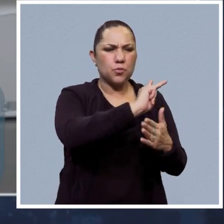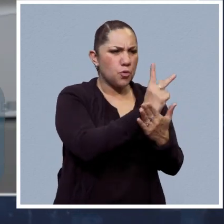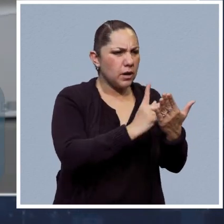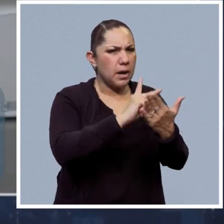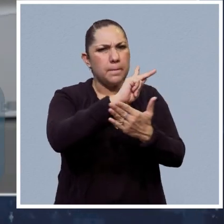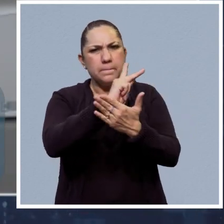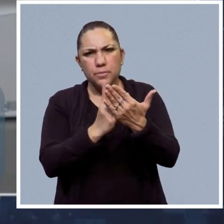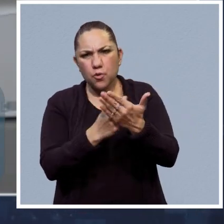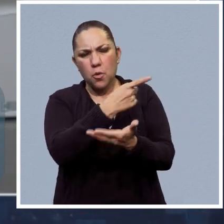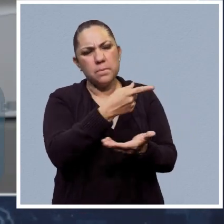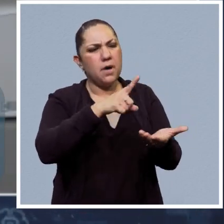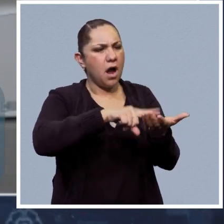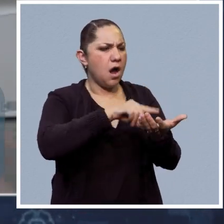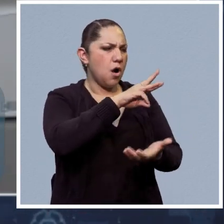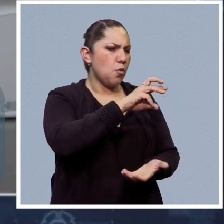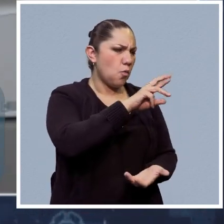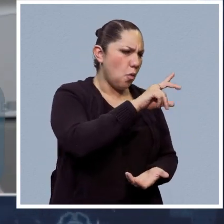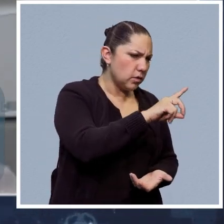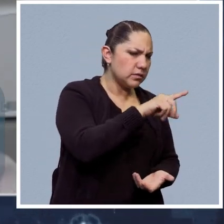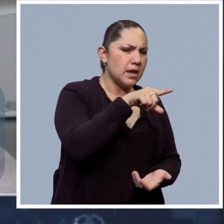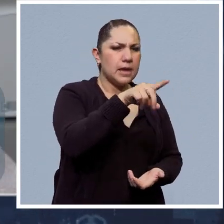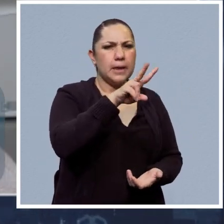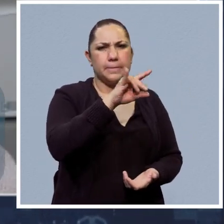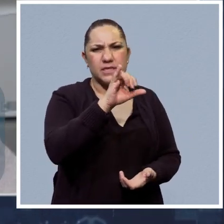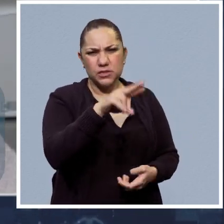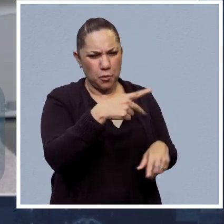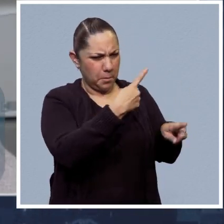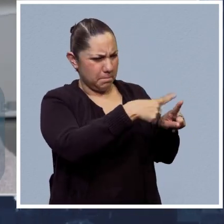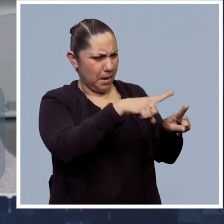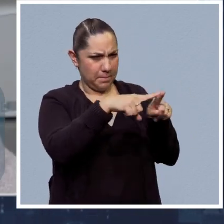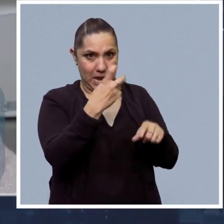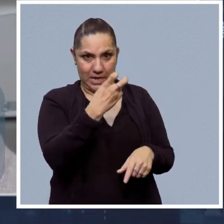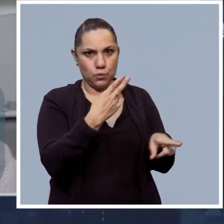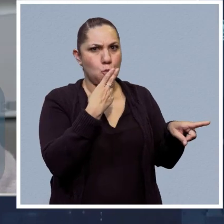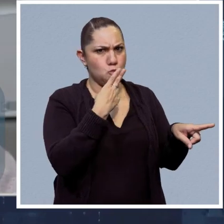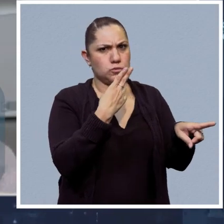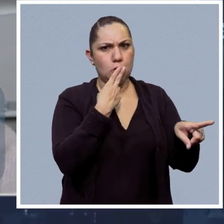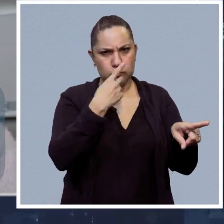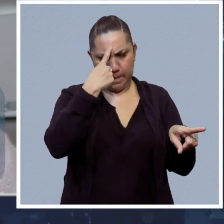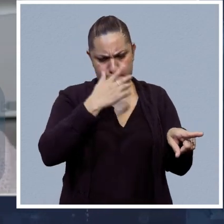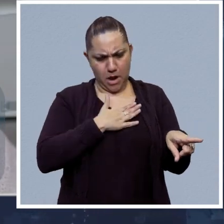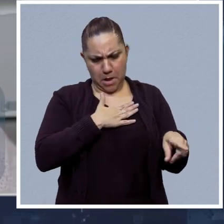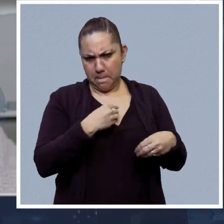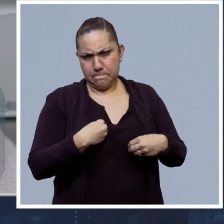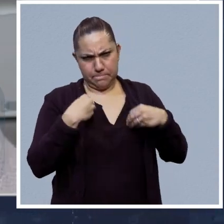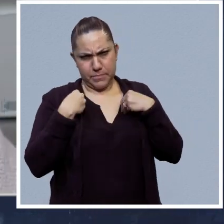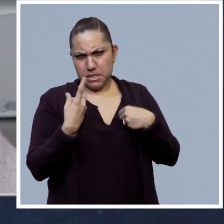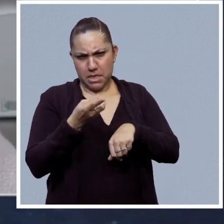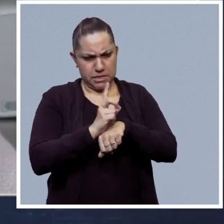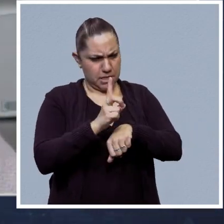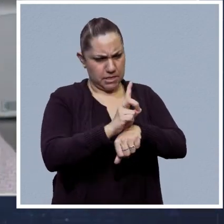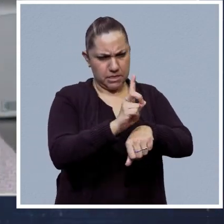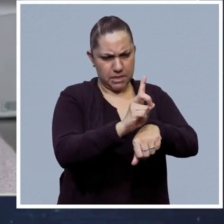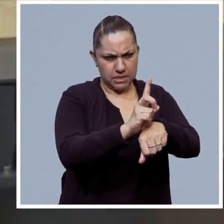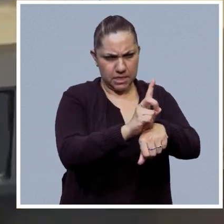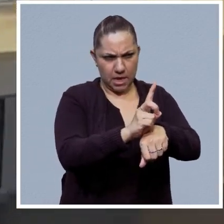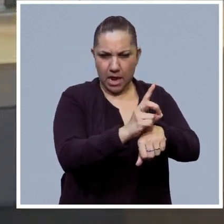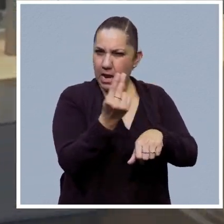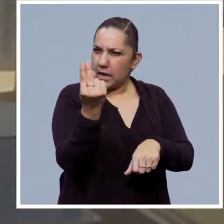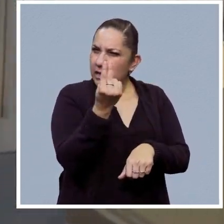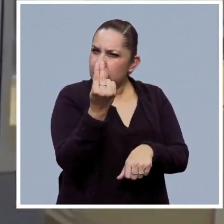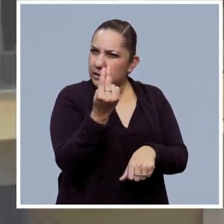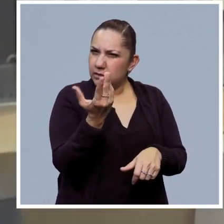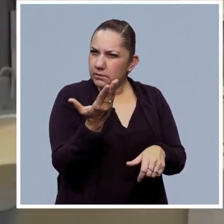de visión, de muchas cosas en nuestra vida cotidiana, va a tener que hacernos